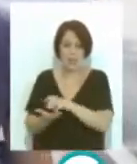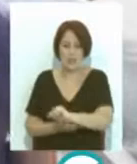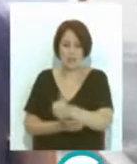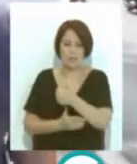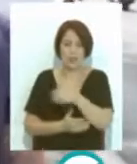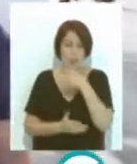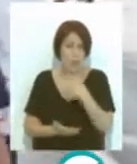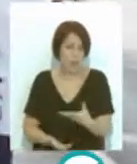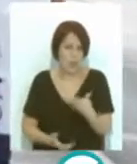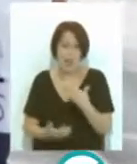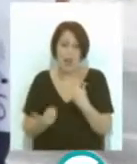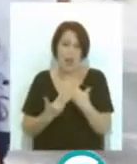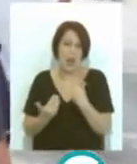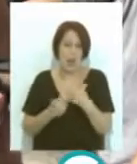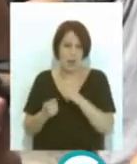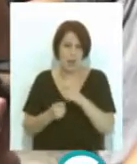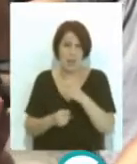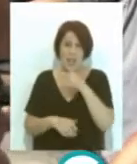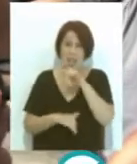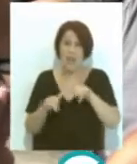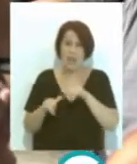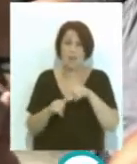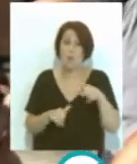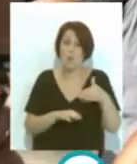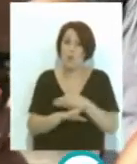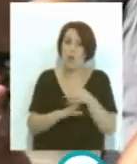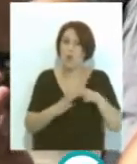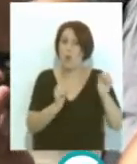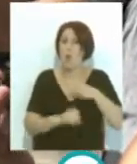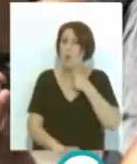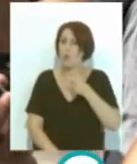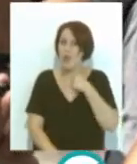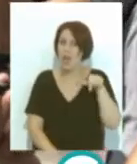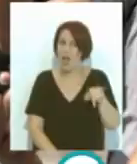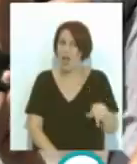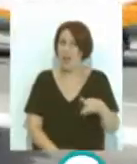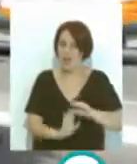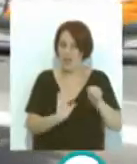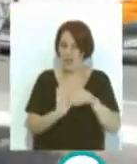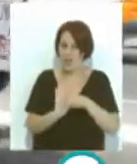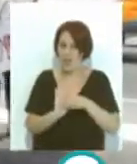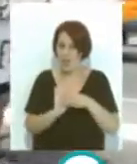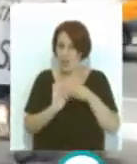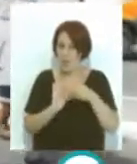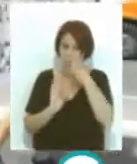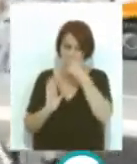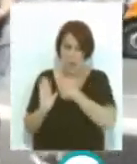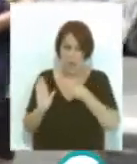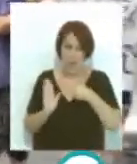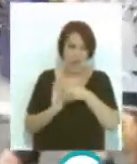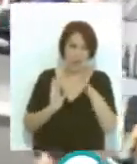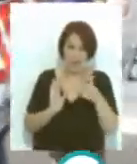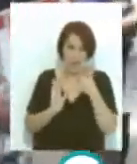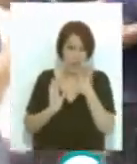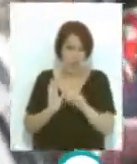ahora mismo actualmente pues se está negociando Airbus le vale el preacuerdo que han firmado en el que no contempla la viabilidad de la planta de Puerto Real y el cierre